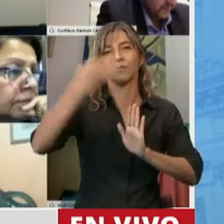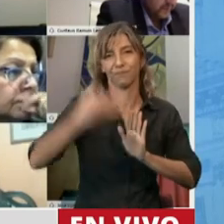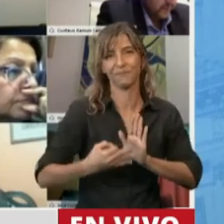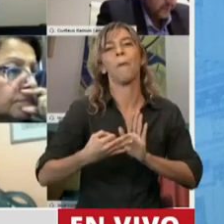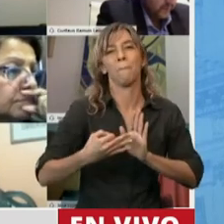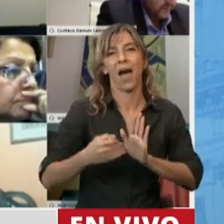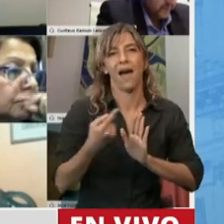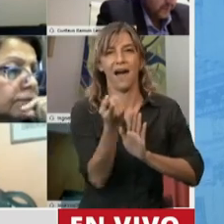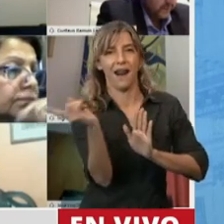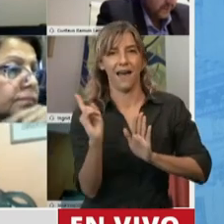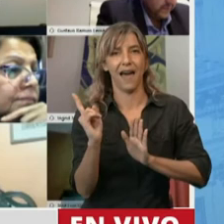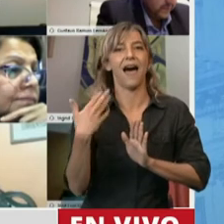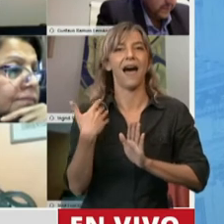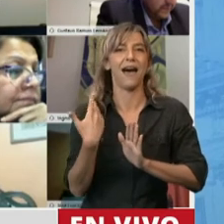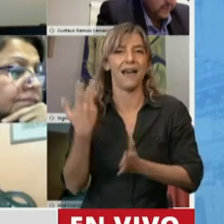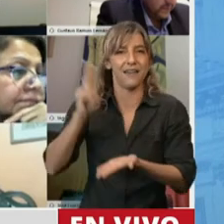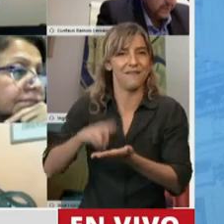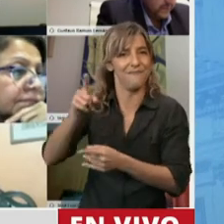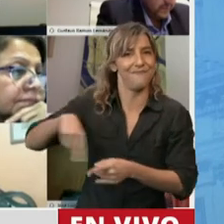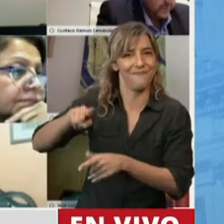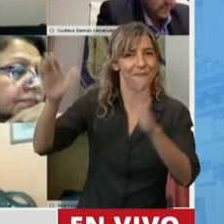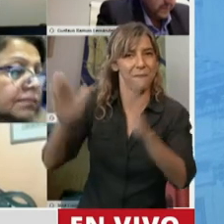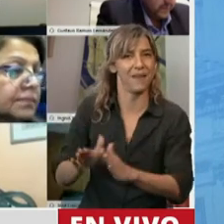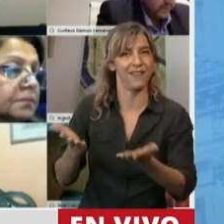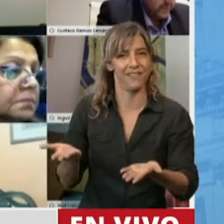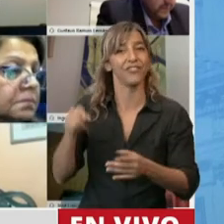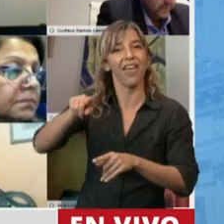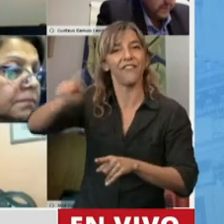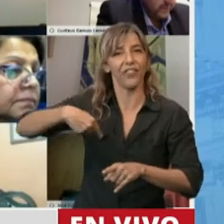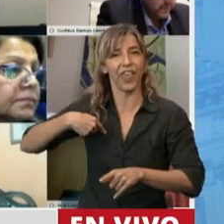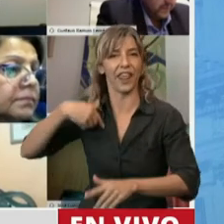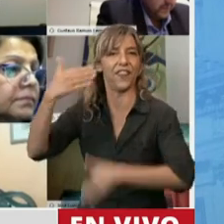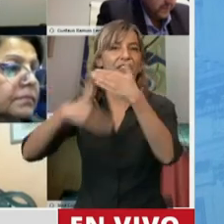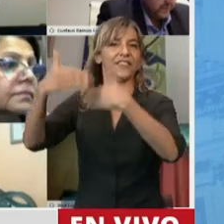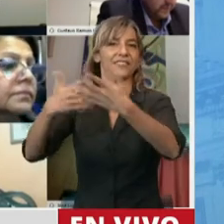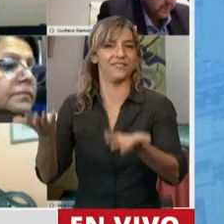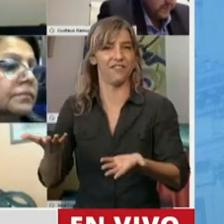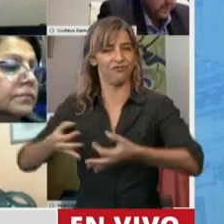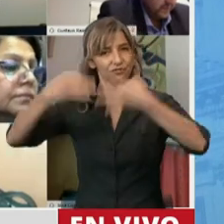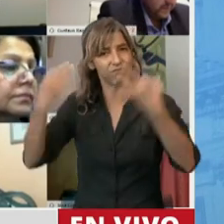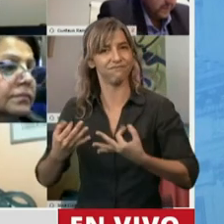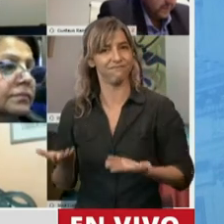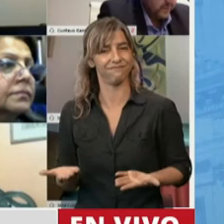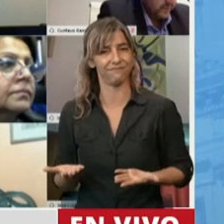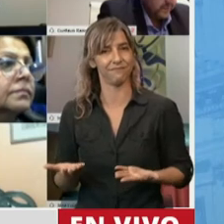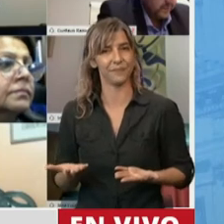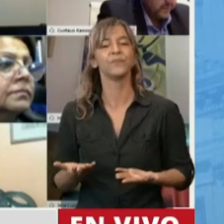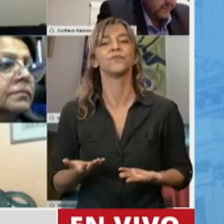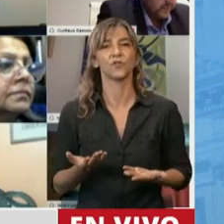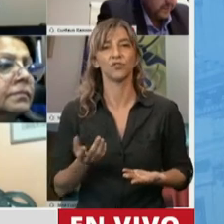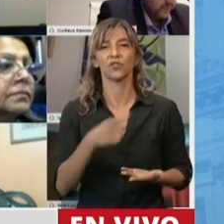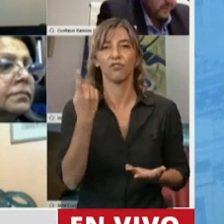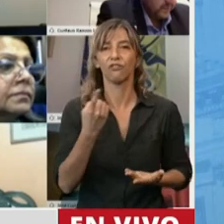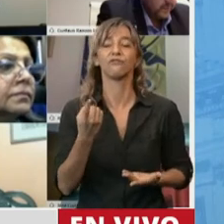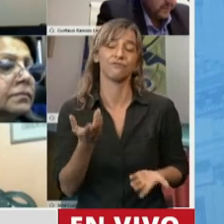chicos sean mucho menor y más accesible para el desarrollo de la economía del conocimiento. No solo de los grandes, acá